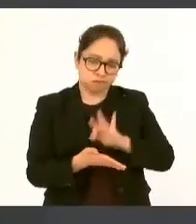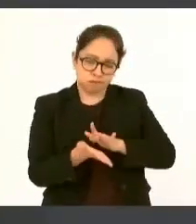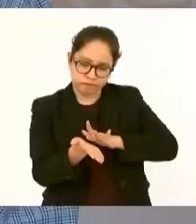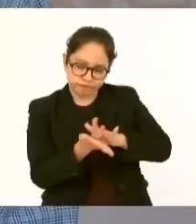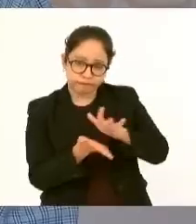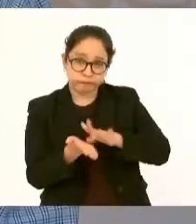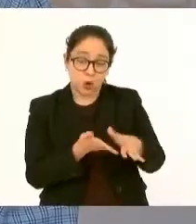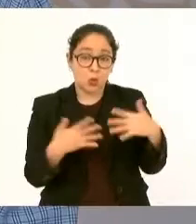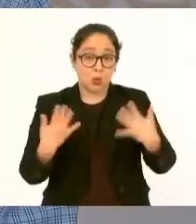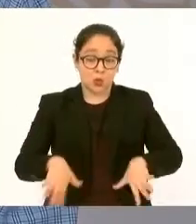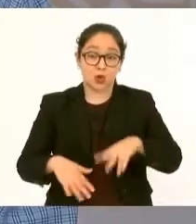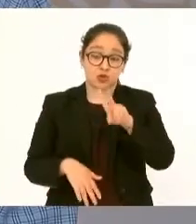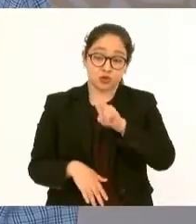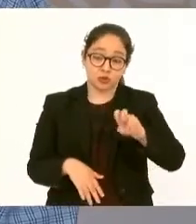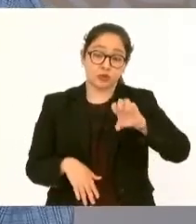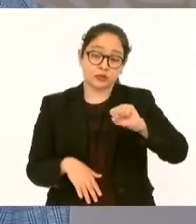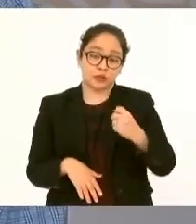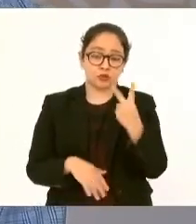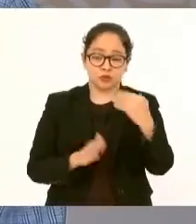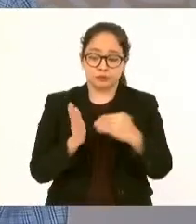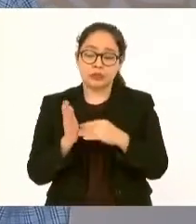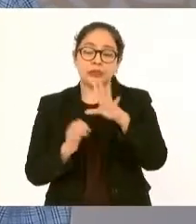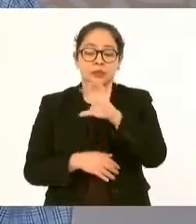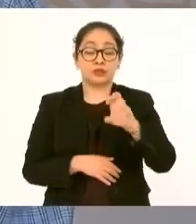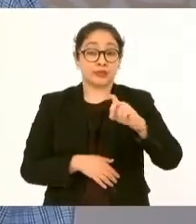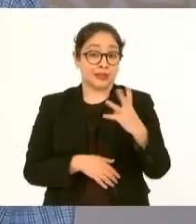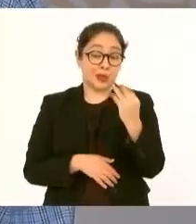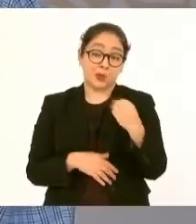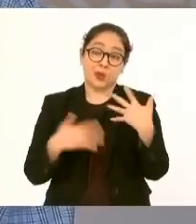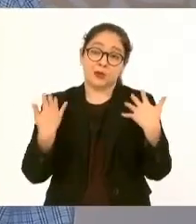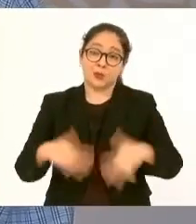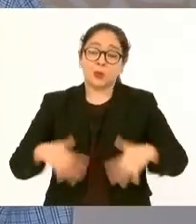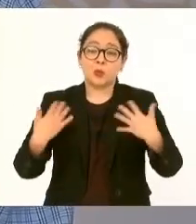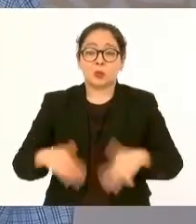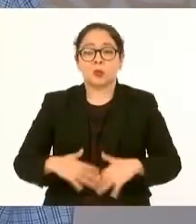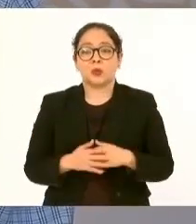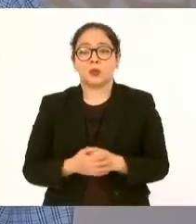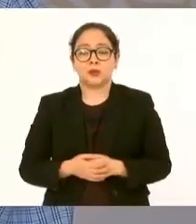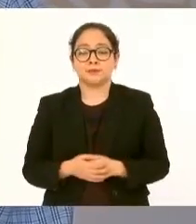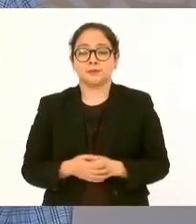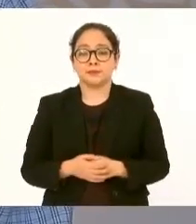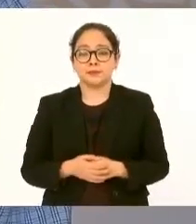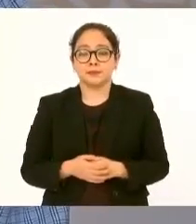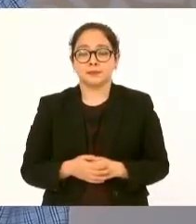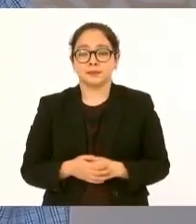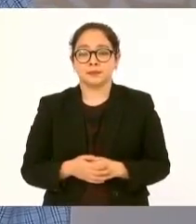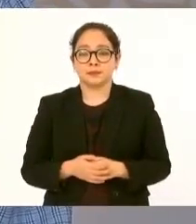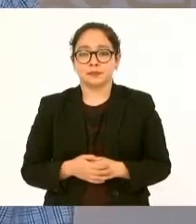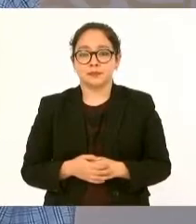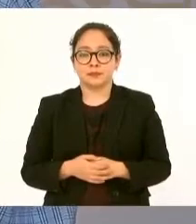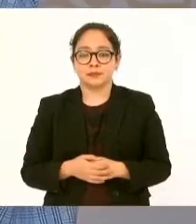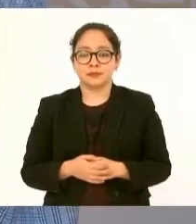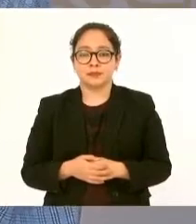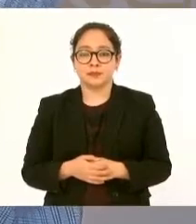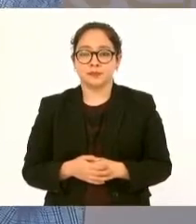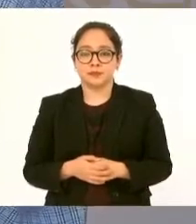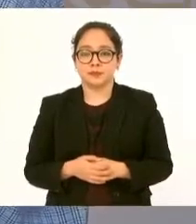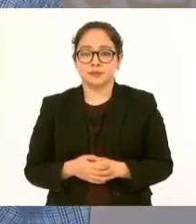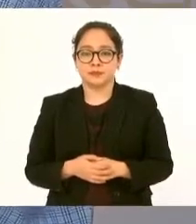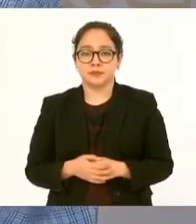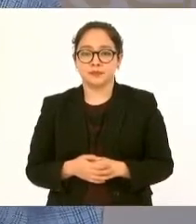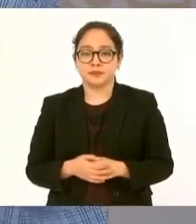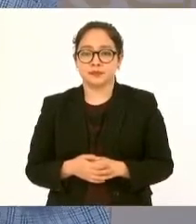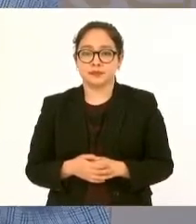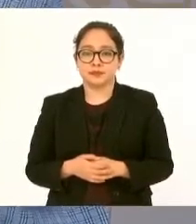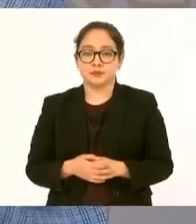262.539. Aquí también los que